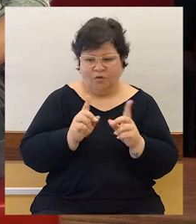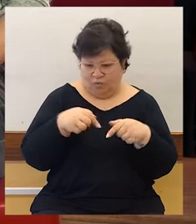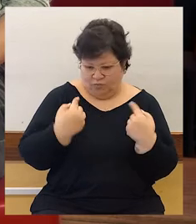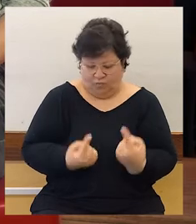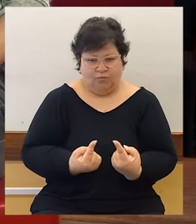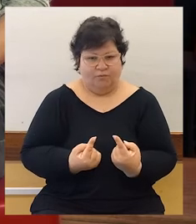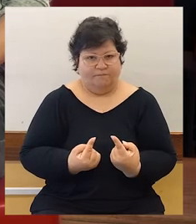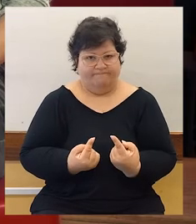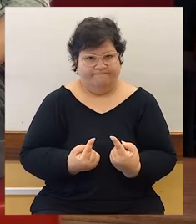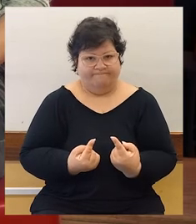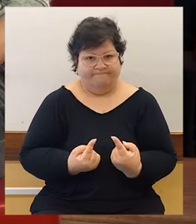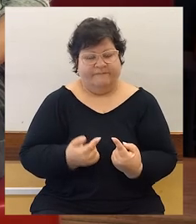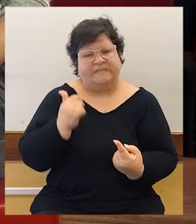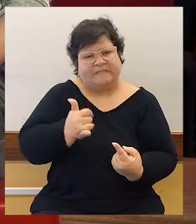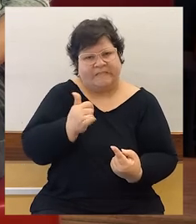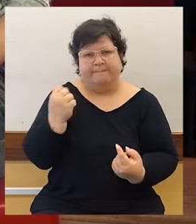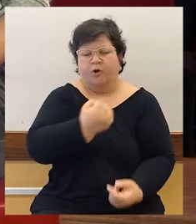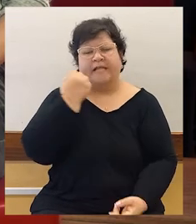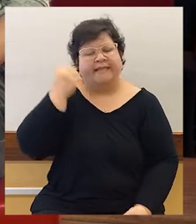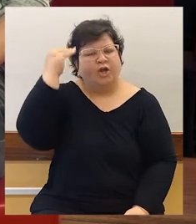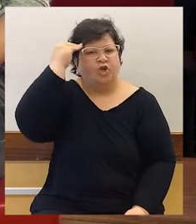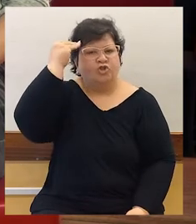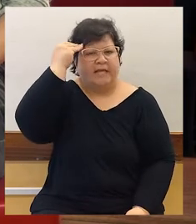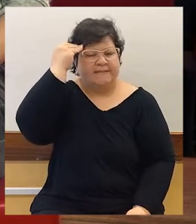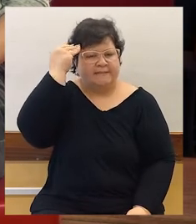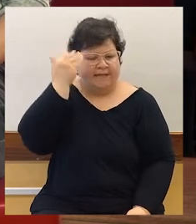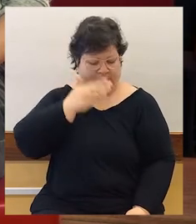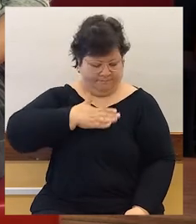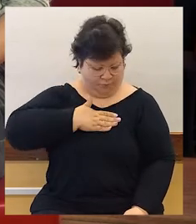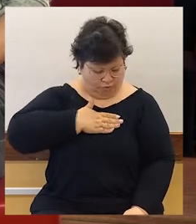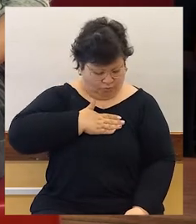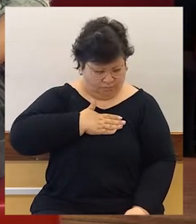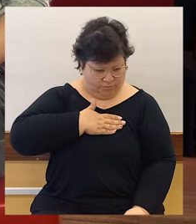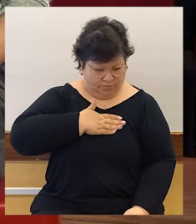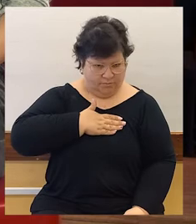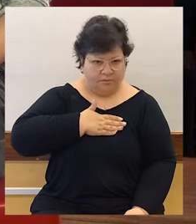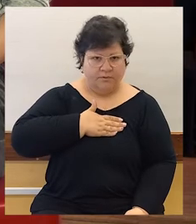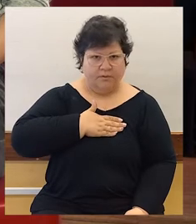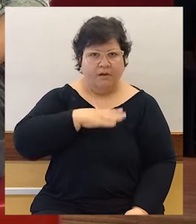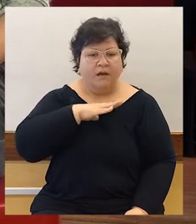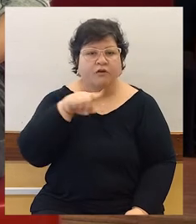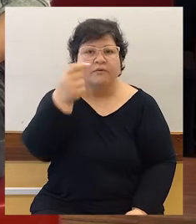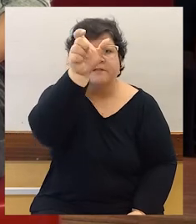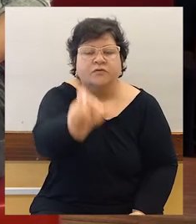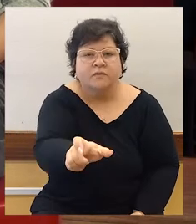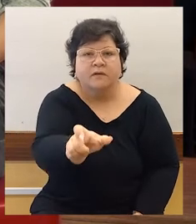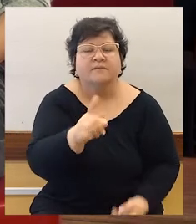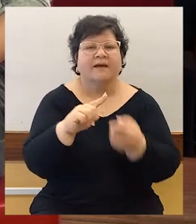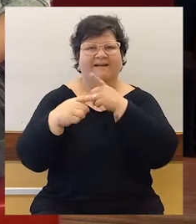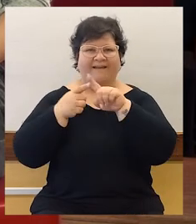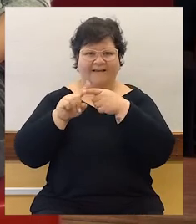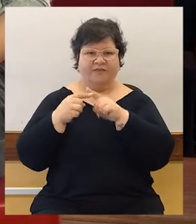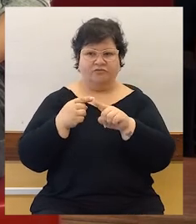Indefectiblemente tenemos que tener una conciencia de un yo y de un otro y en esta cuestión de la relación con